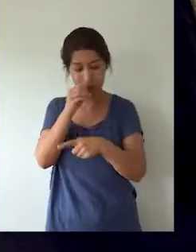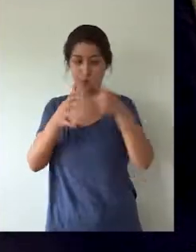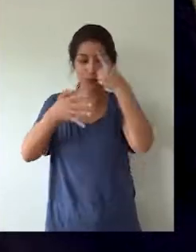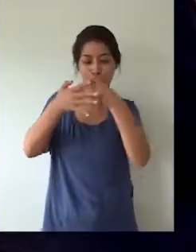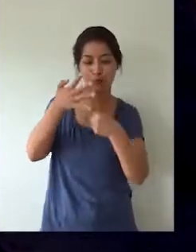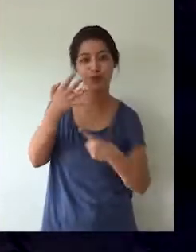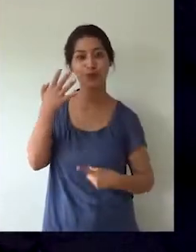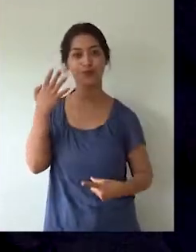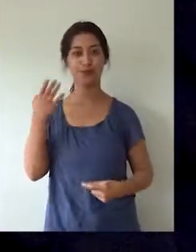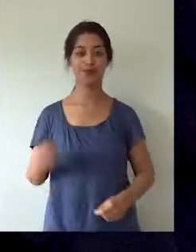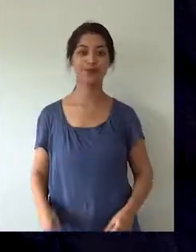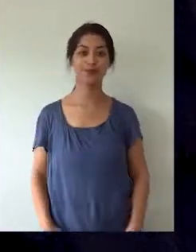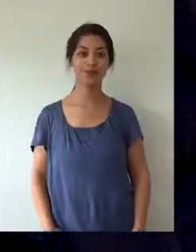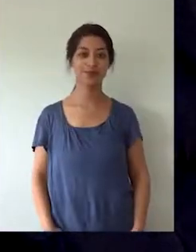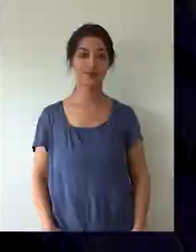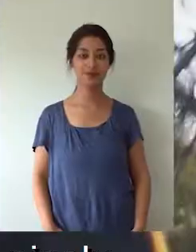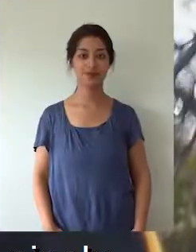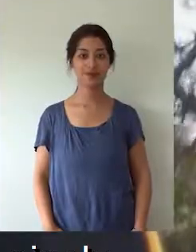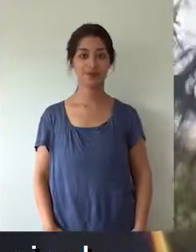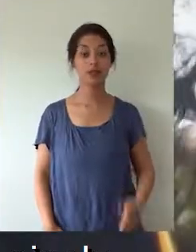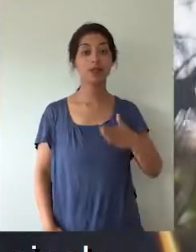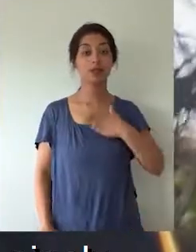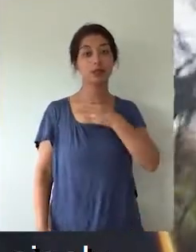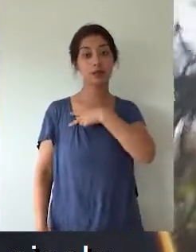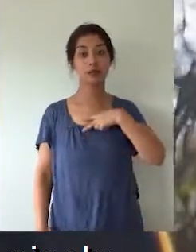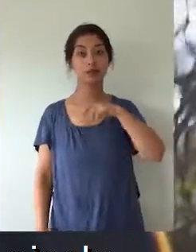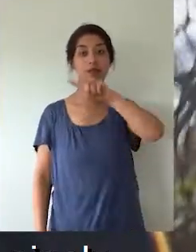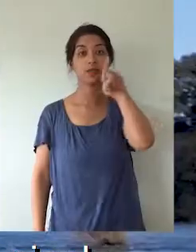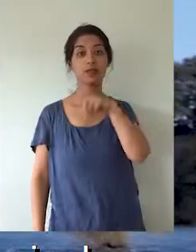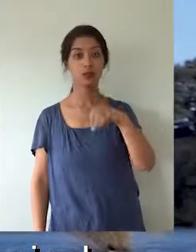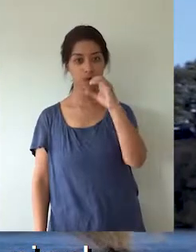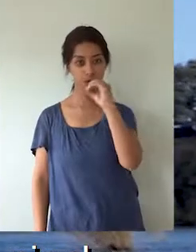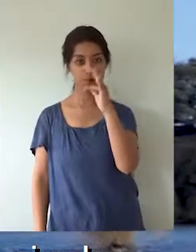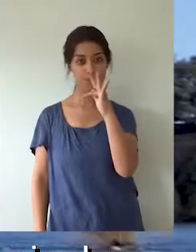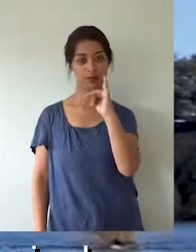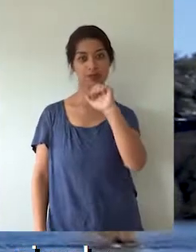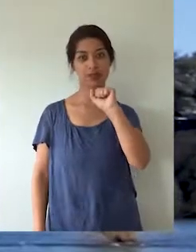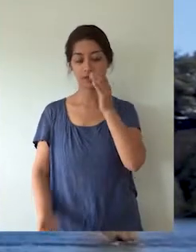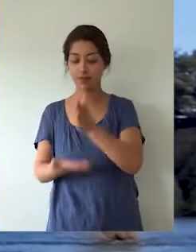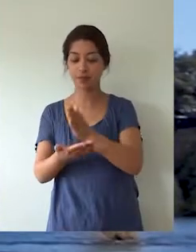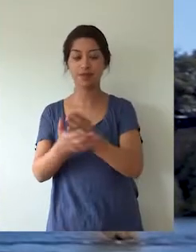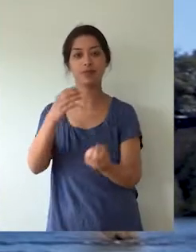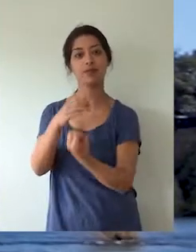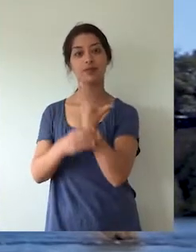tipúlidos, aeglas. Me llamo Sofía Fuentes, de la Escuela Nueva España.